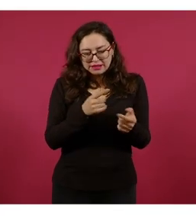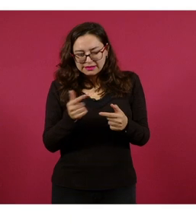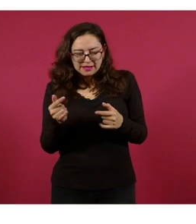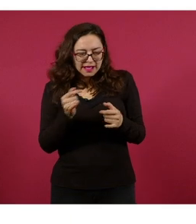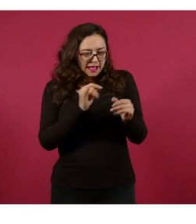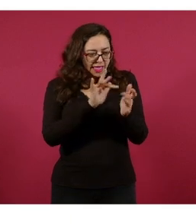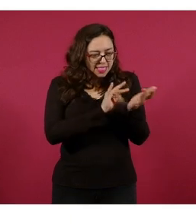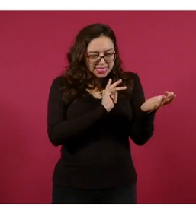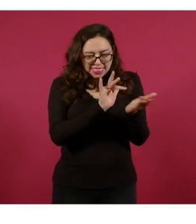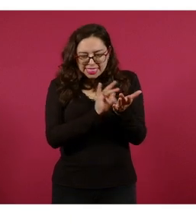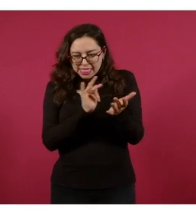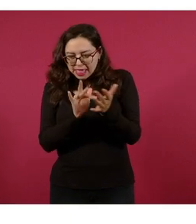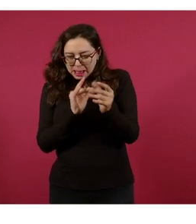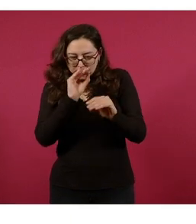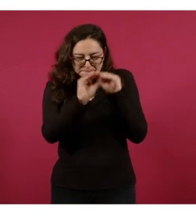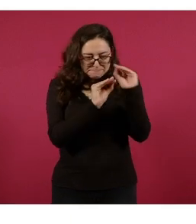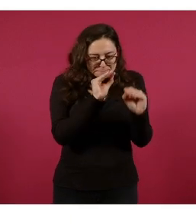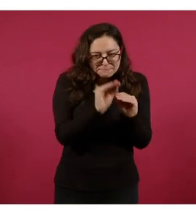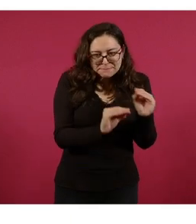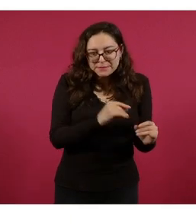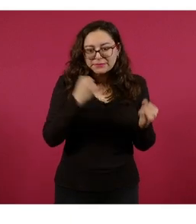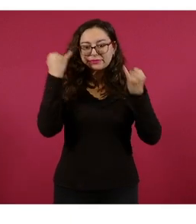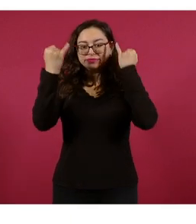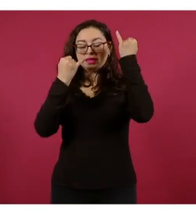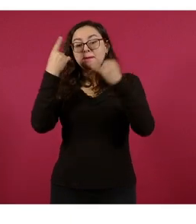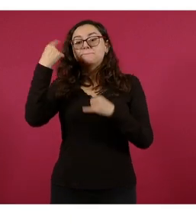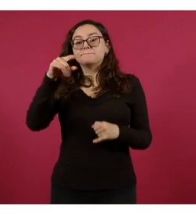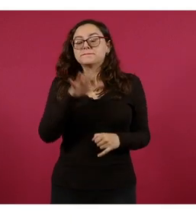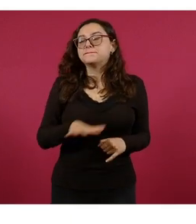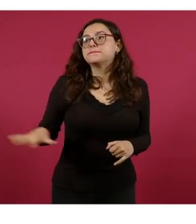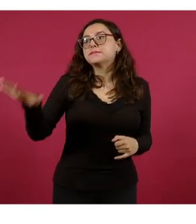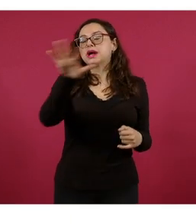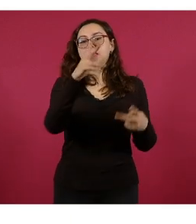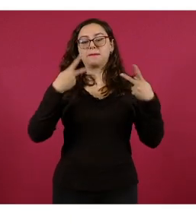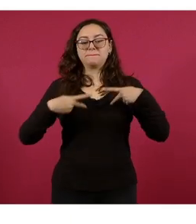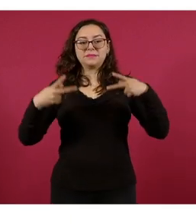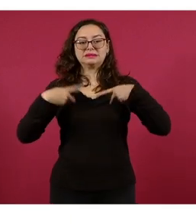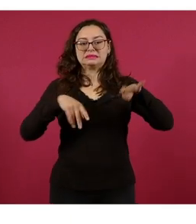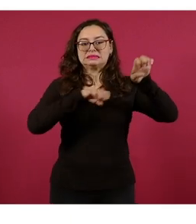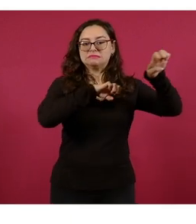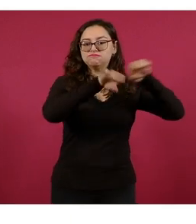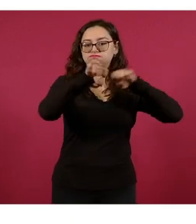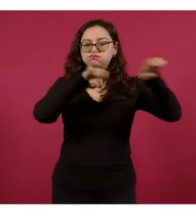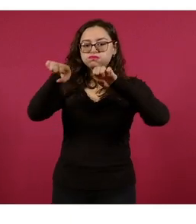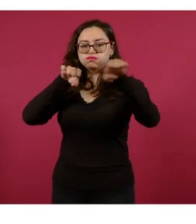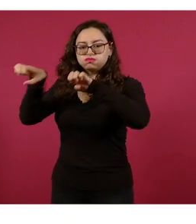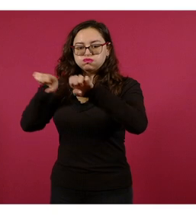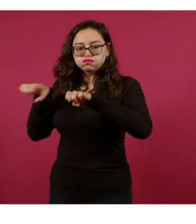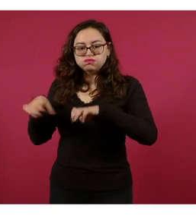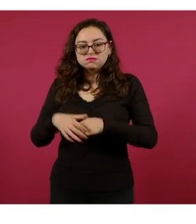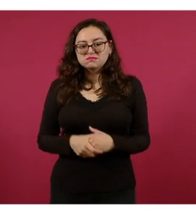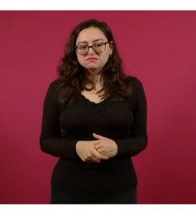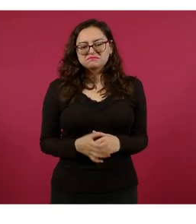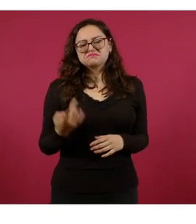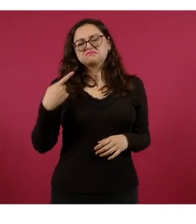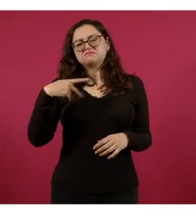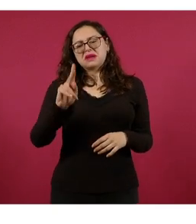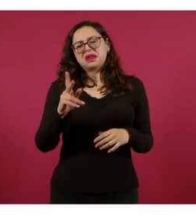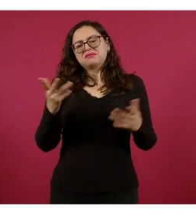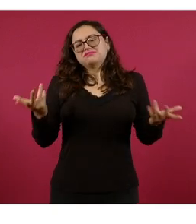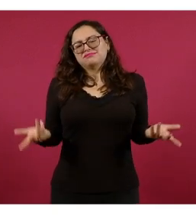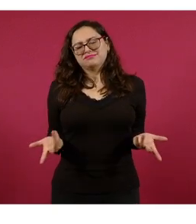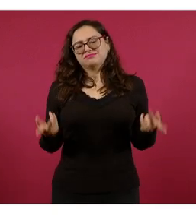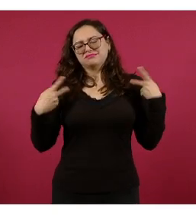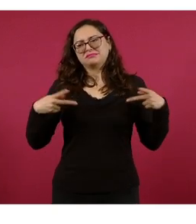para inventar noticias en un intento de engañar al pueblo, pero bueno, también eso ya no les funciona y es en